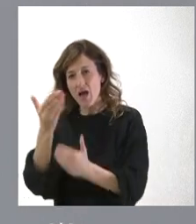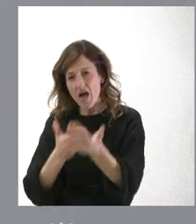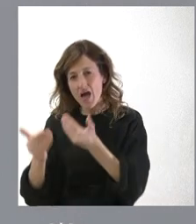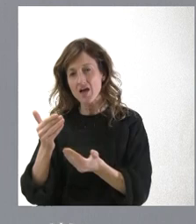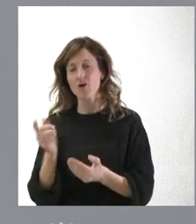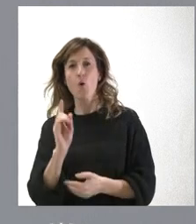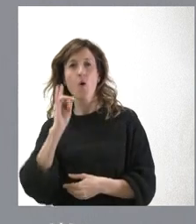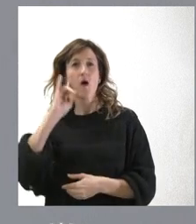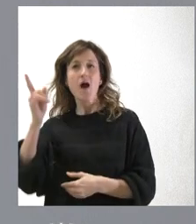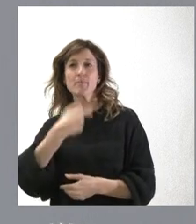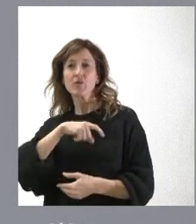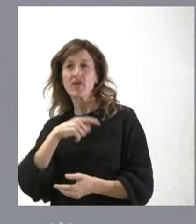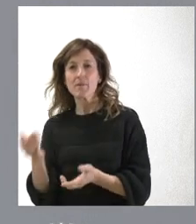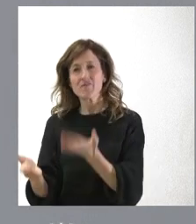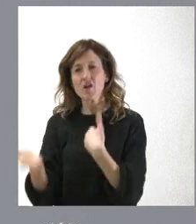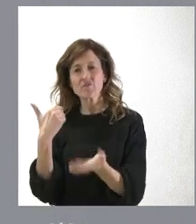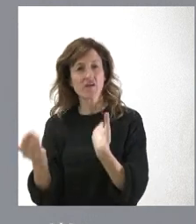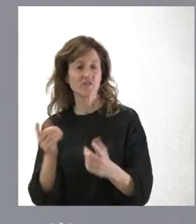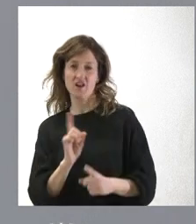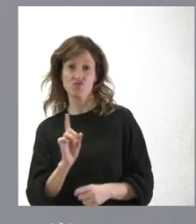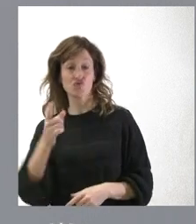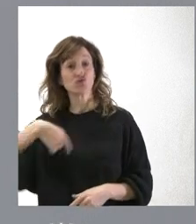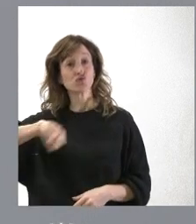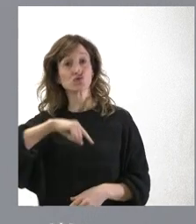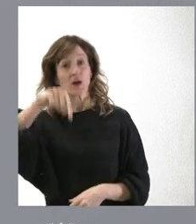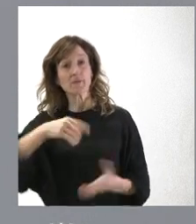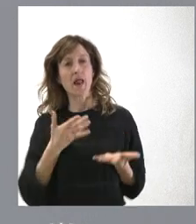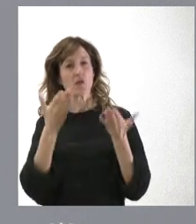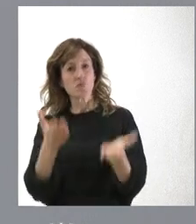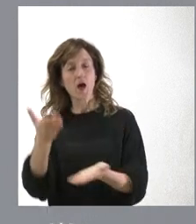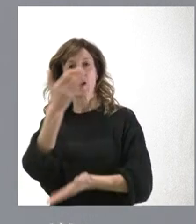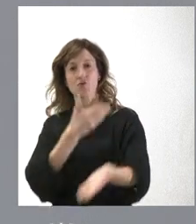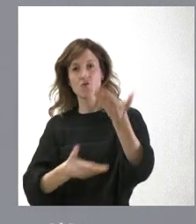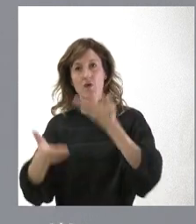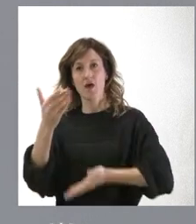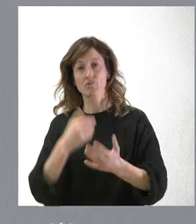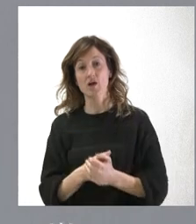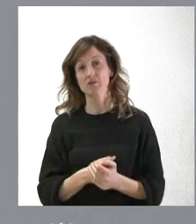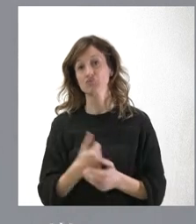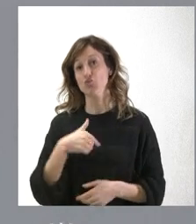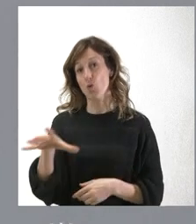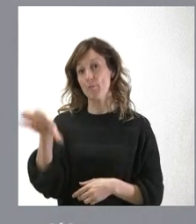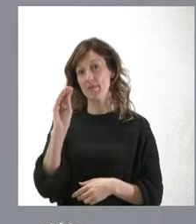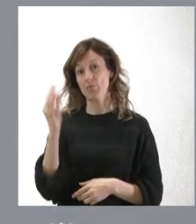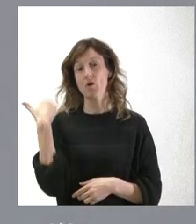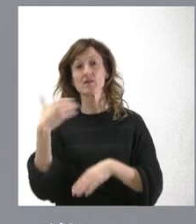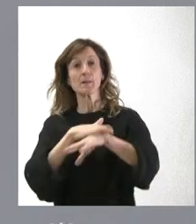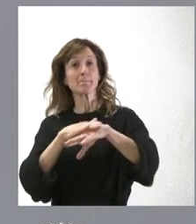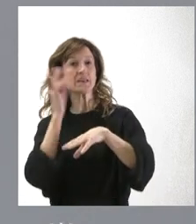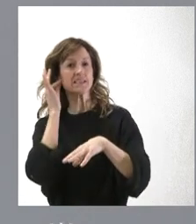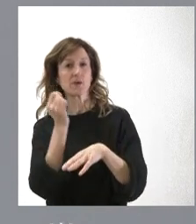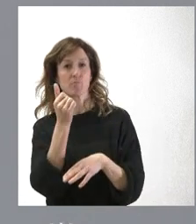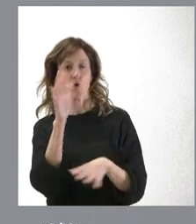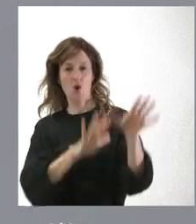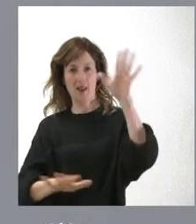a la policía para el desalojo. Nosotros estamos aquí para ayudar y para colaborar. Yo comprendo que ayer la ministra tuvo un poco de lío